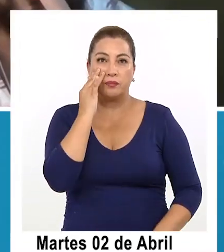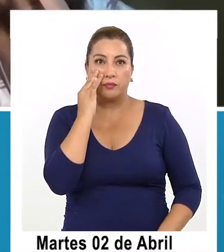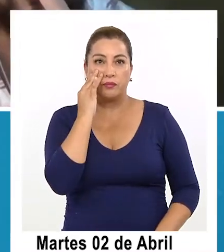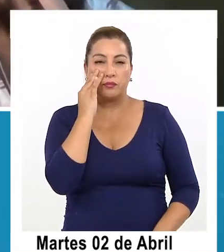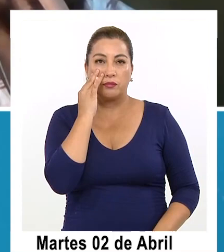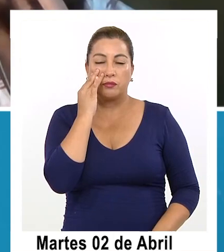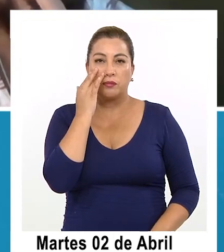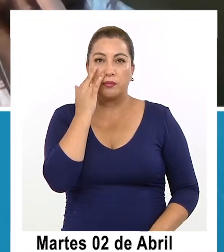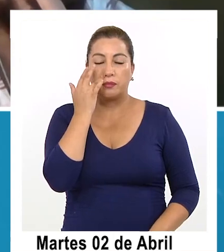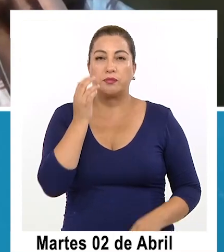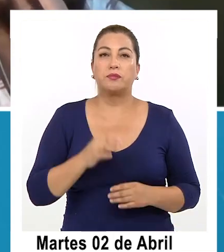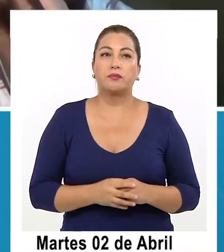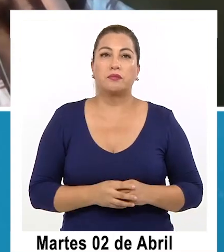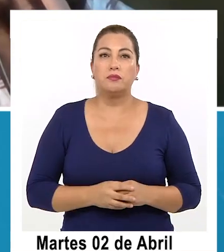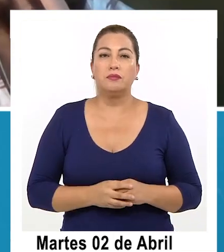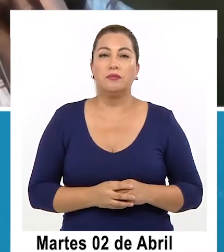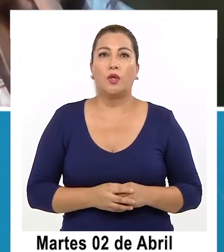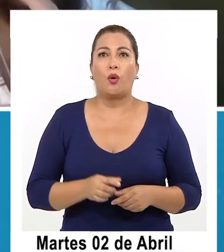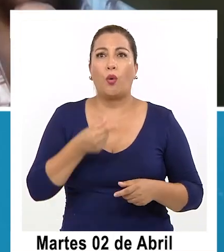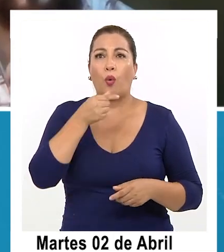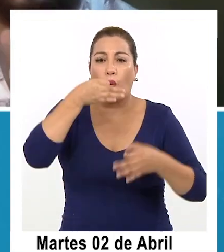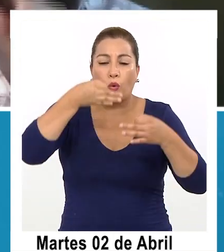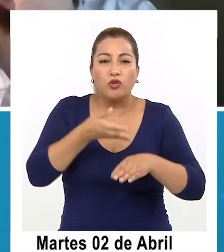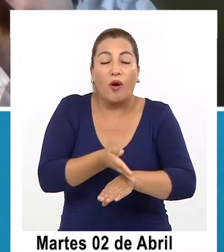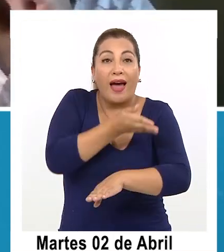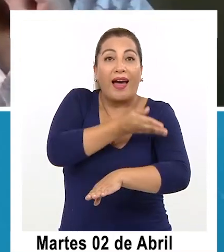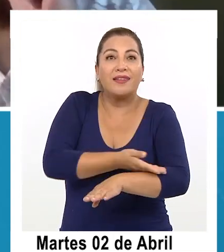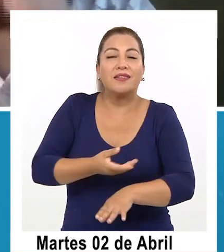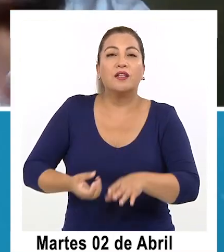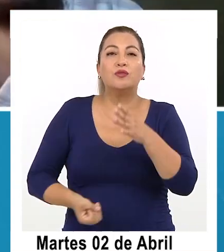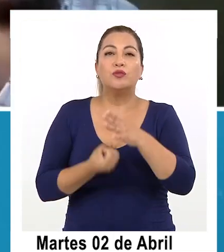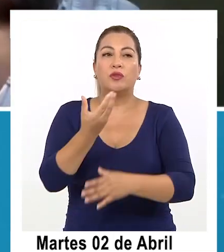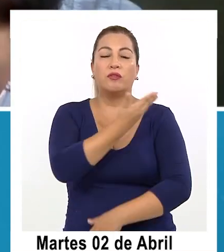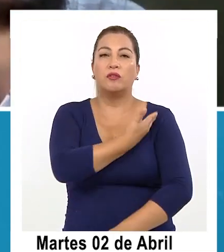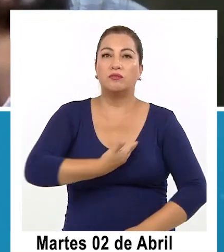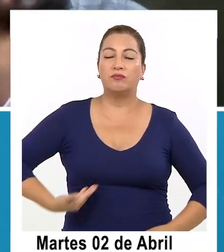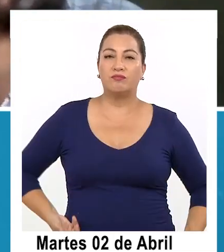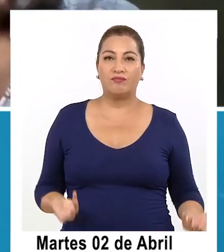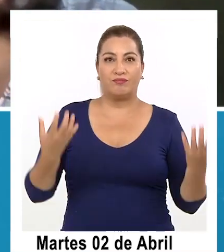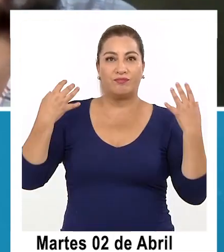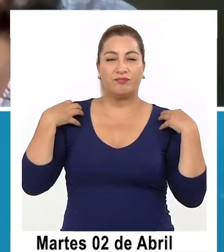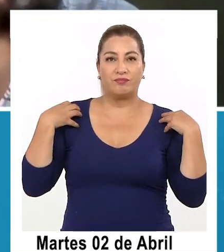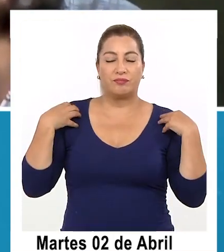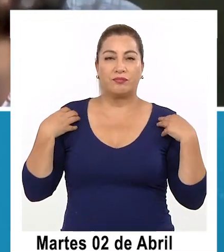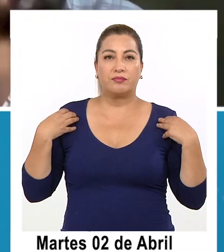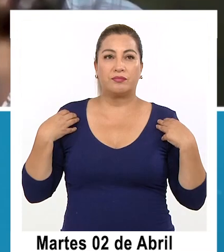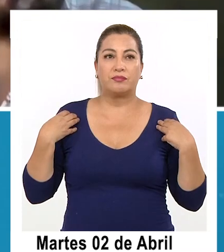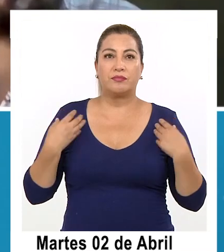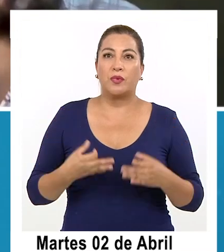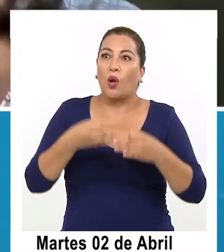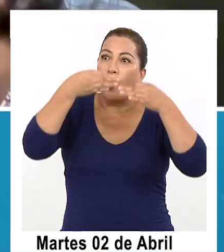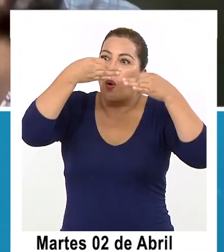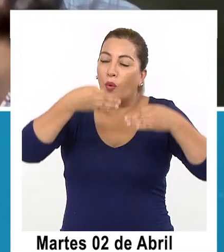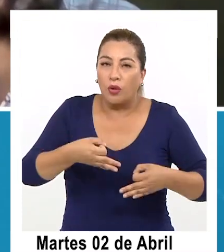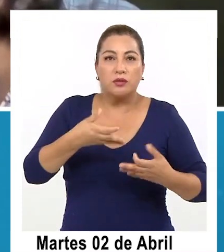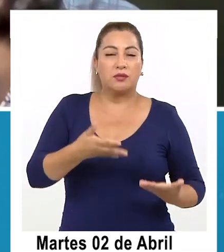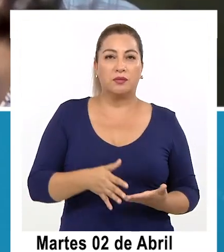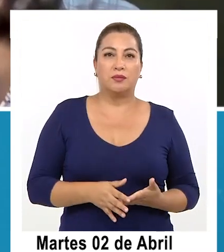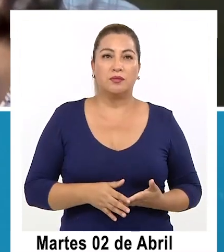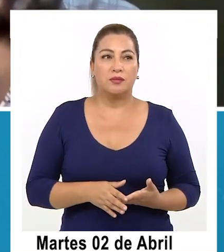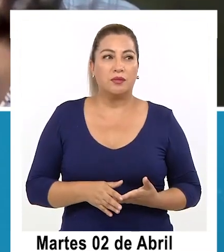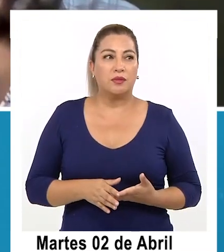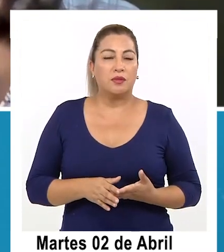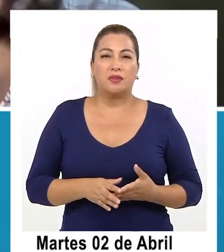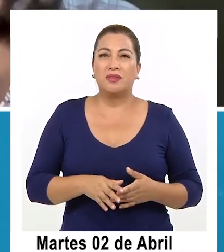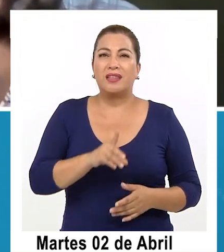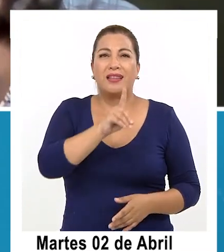par de semanas de que asumieron nuevo gobierno cuando yo hablo que hubo un desastre dentro del desastre es porque justamente para que se genere un